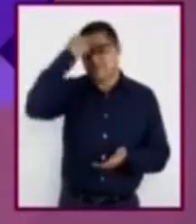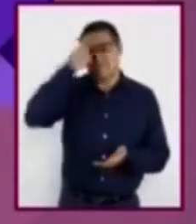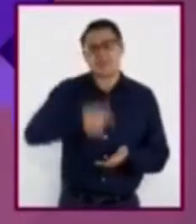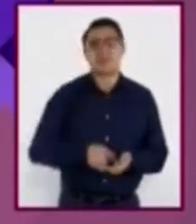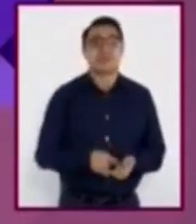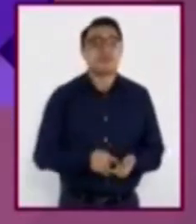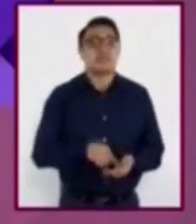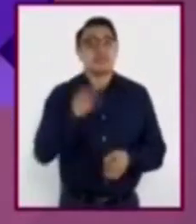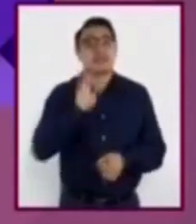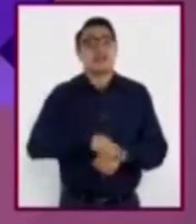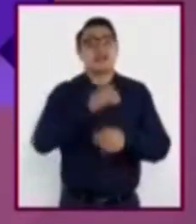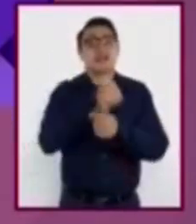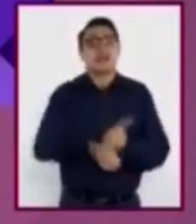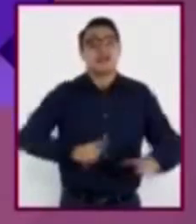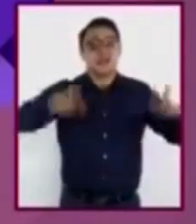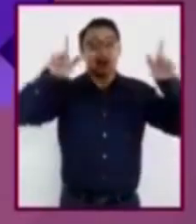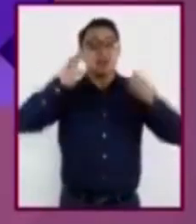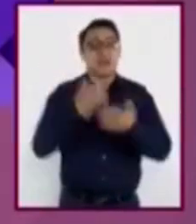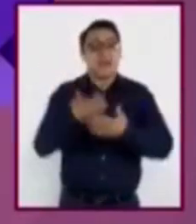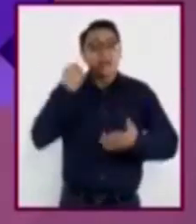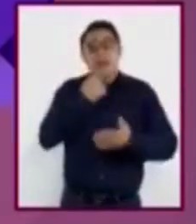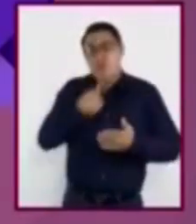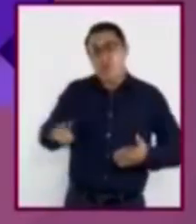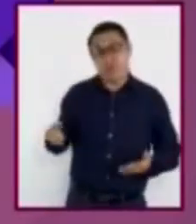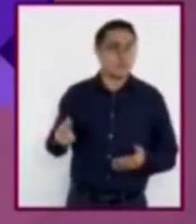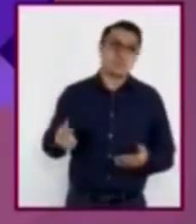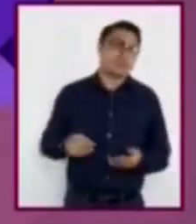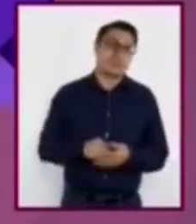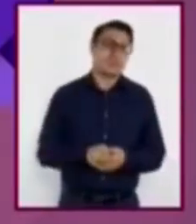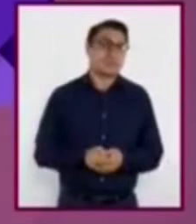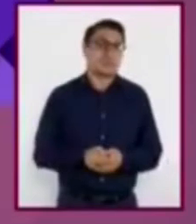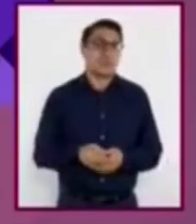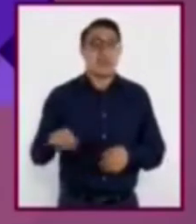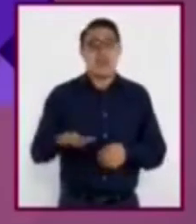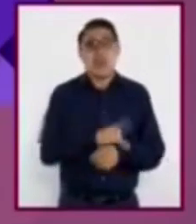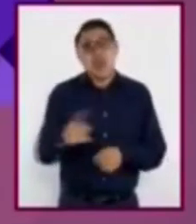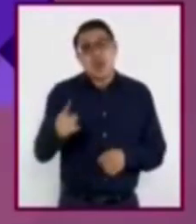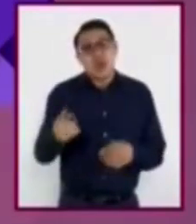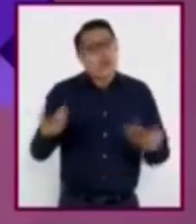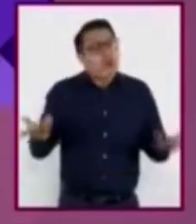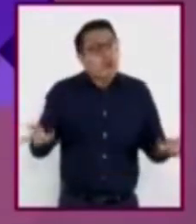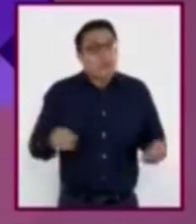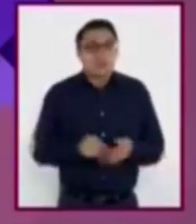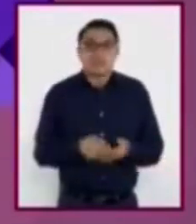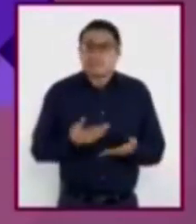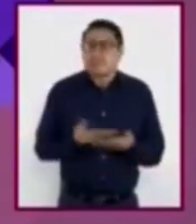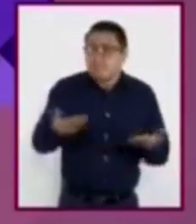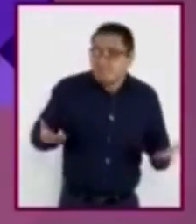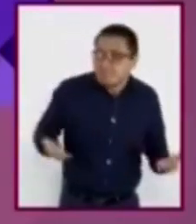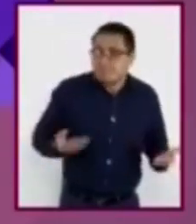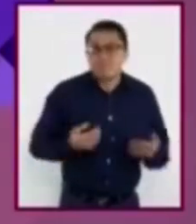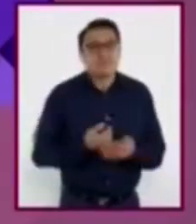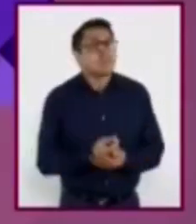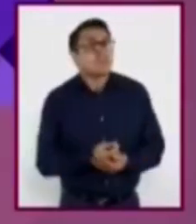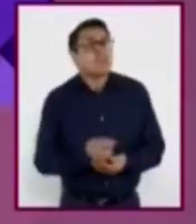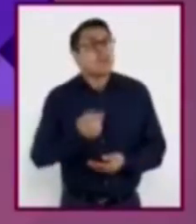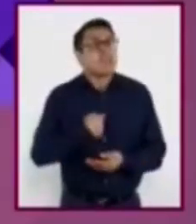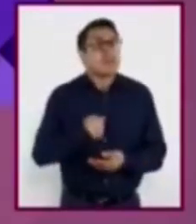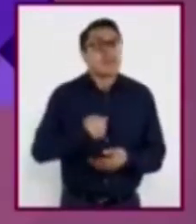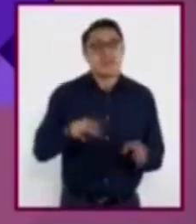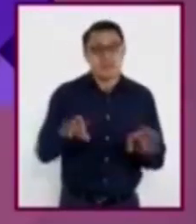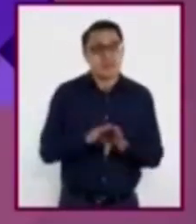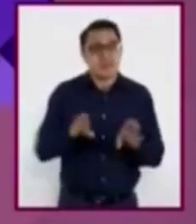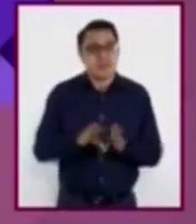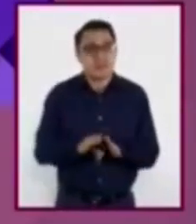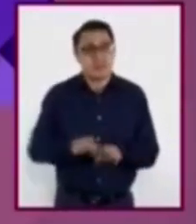más libertad que cuando era más pequeña, porque ahora soy más capaz